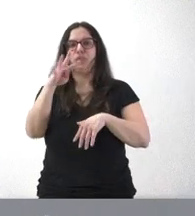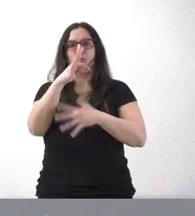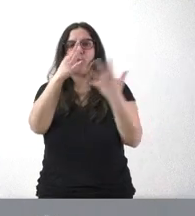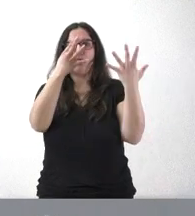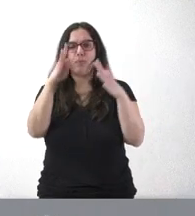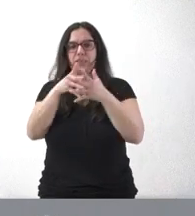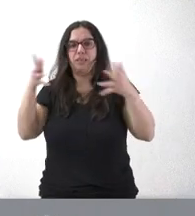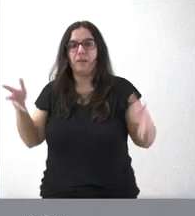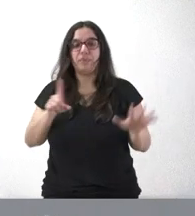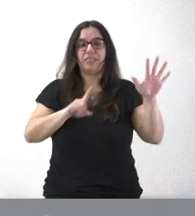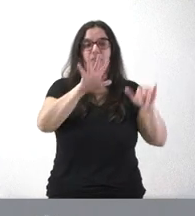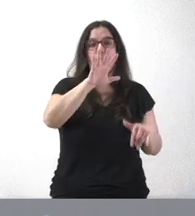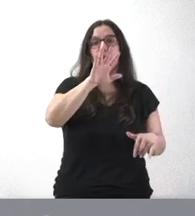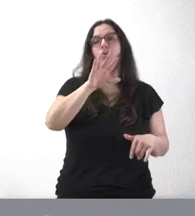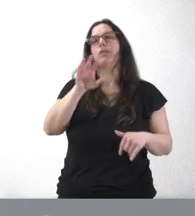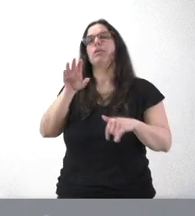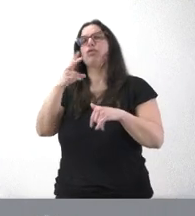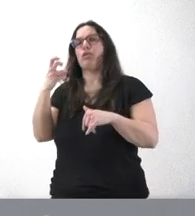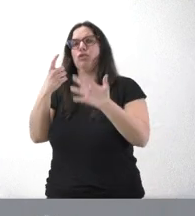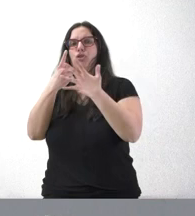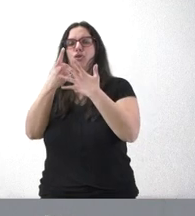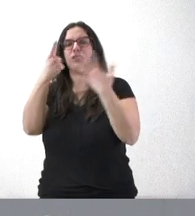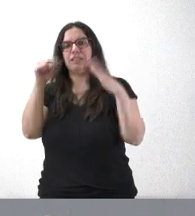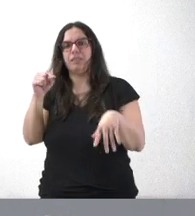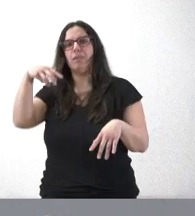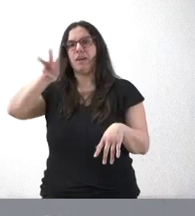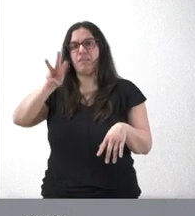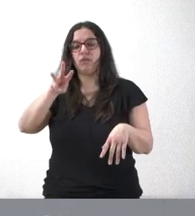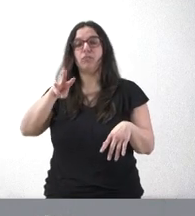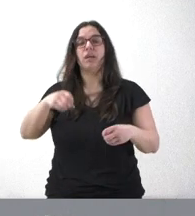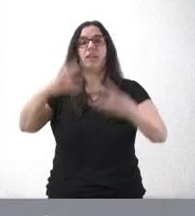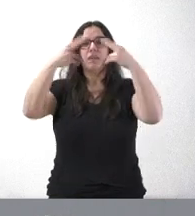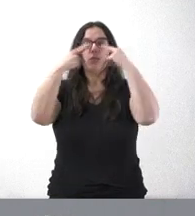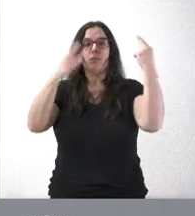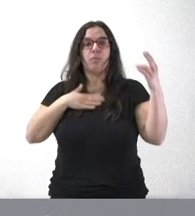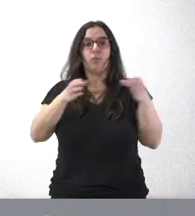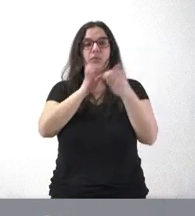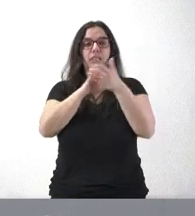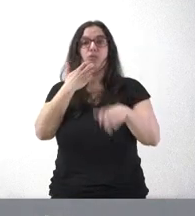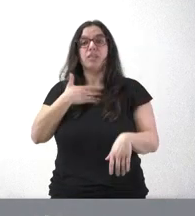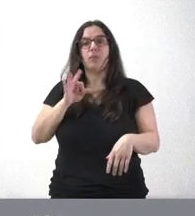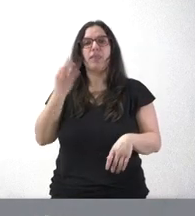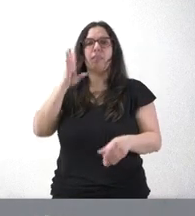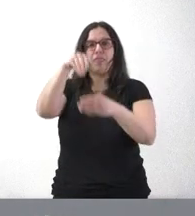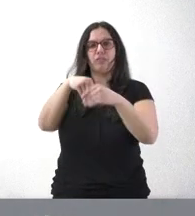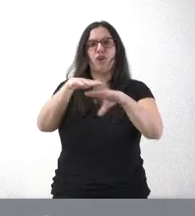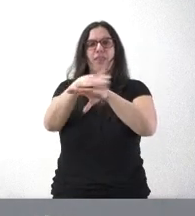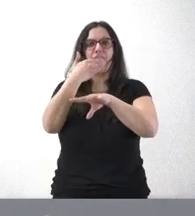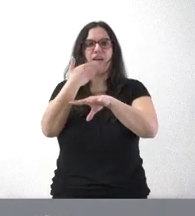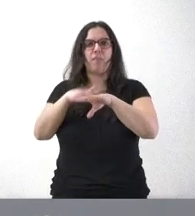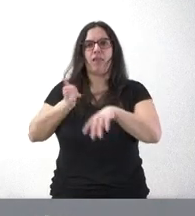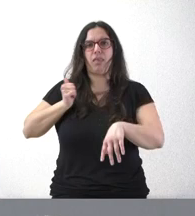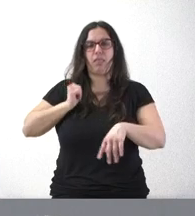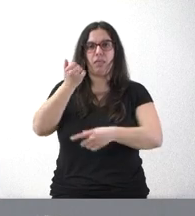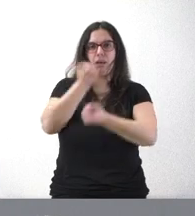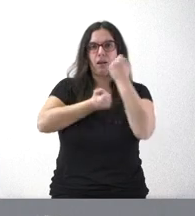65 megavatios a 260 megavatios. Pretendemos que los edificios públicos de Junta de Castilla y León, cuando sea posible, se conecten a estas redes de calor, que tienen